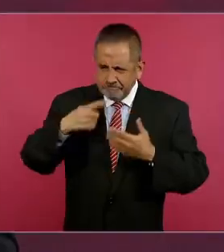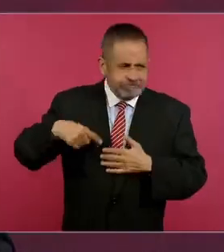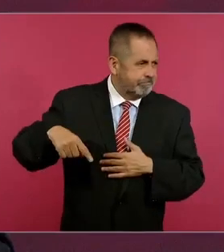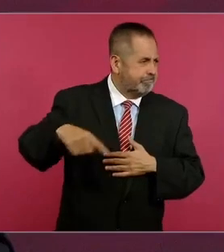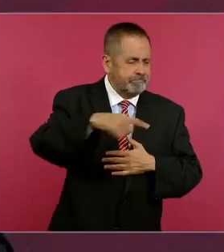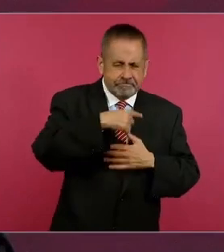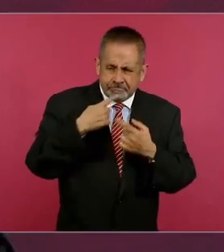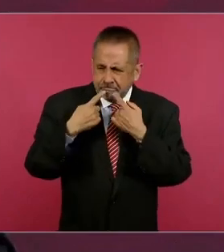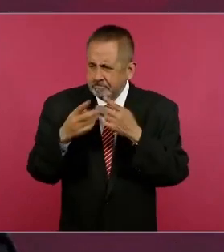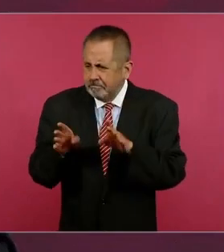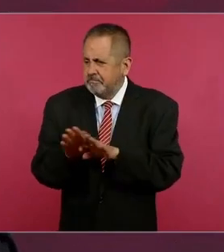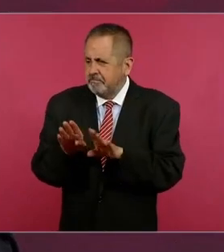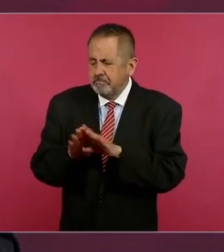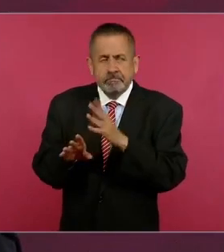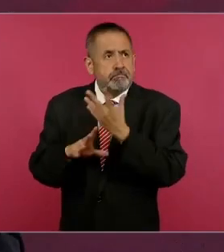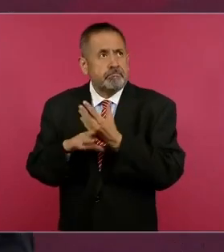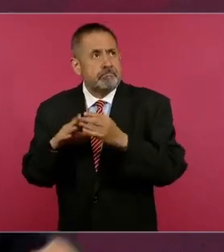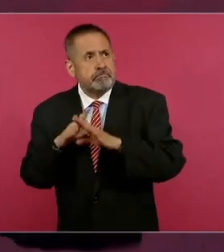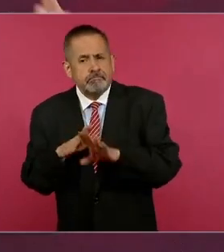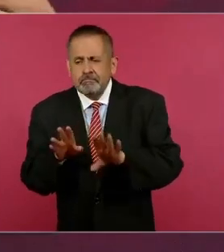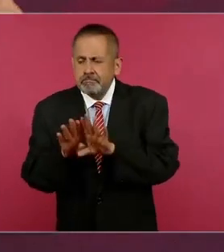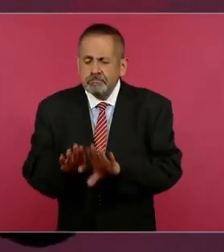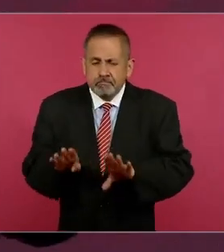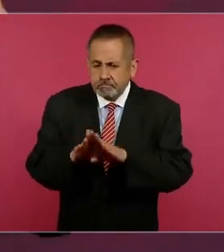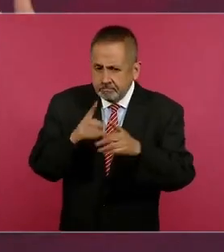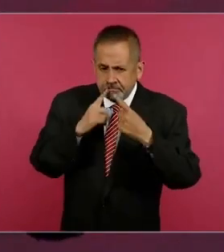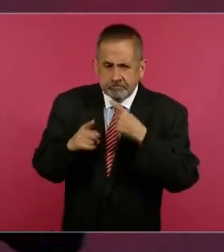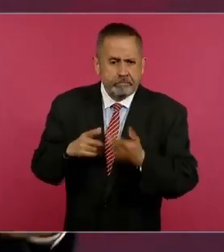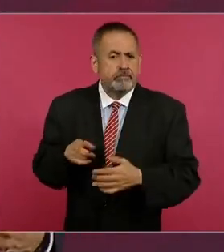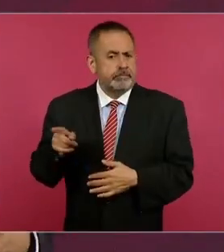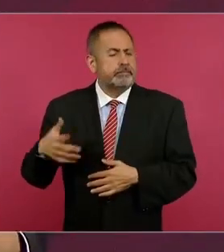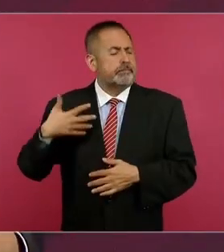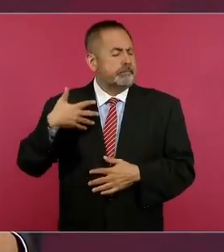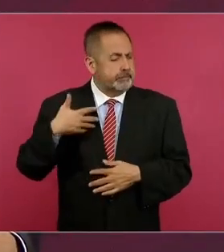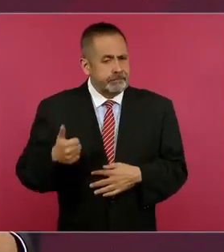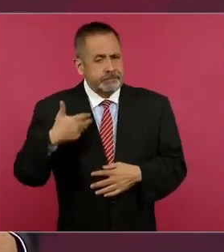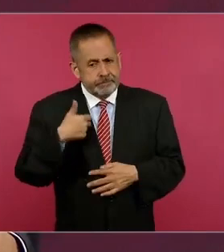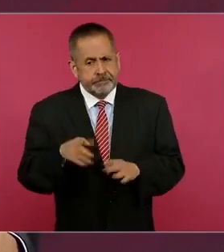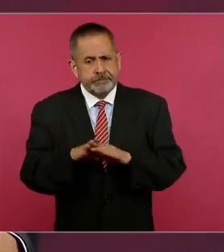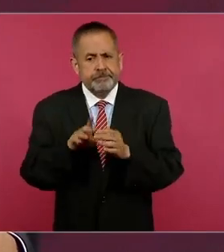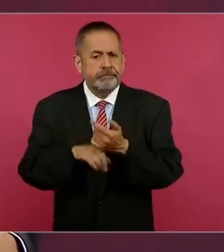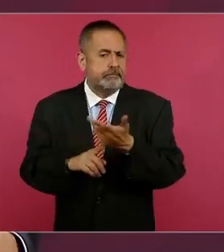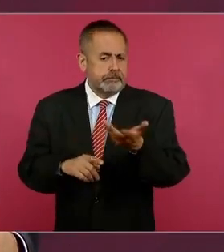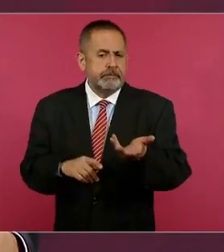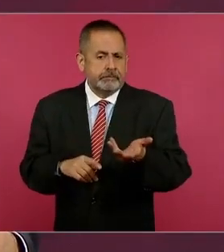migratoria, ellos comprenden que